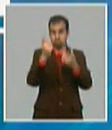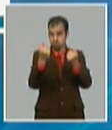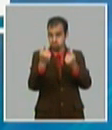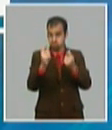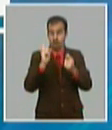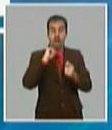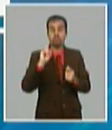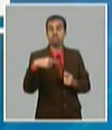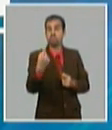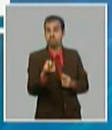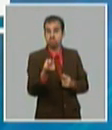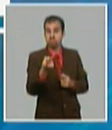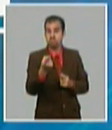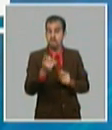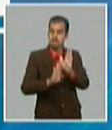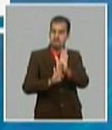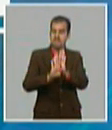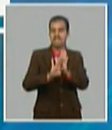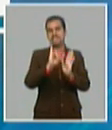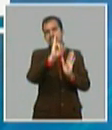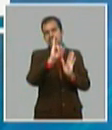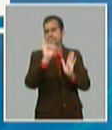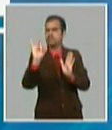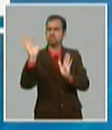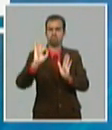año entre un 6 y un 7%